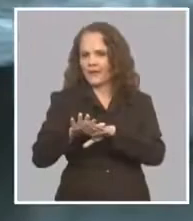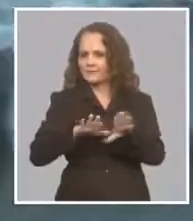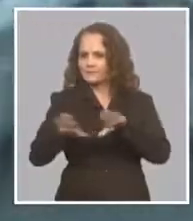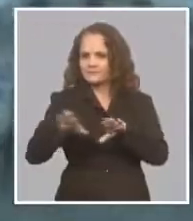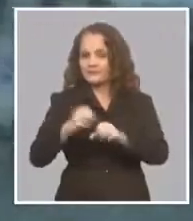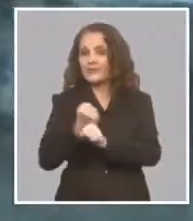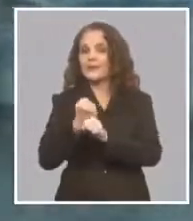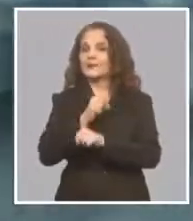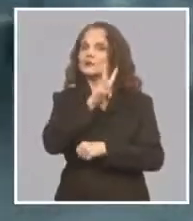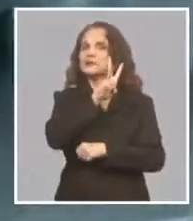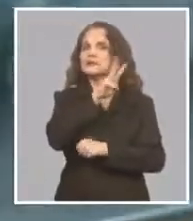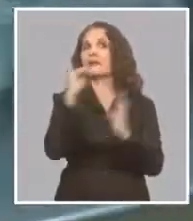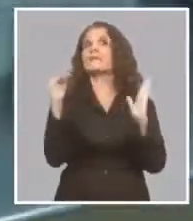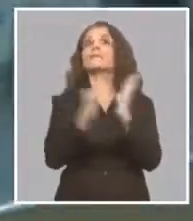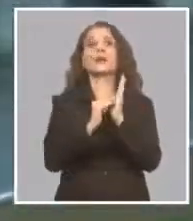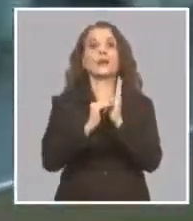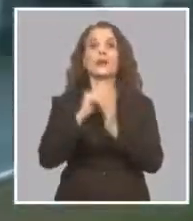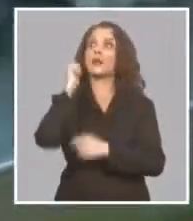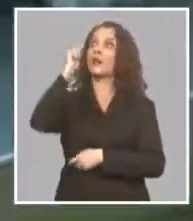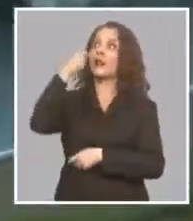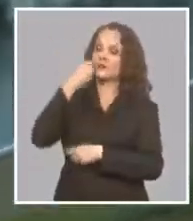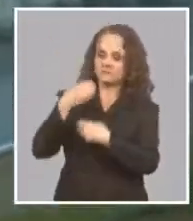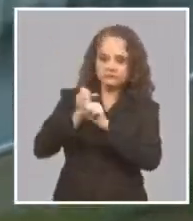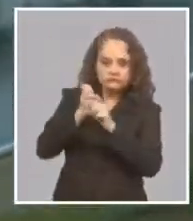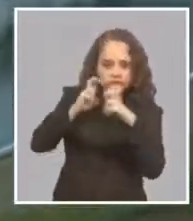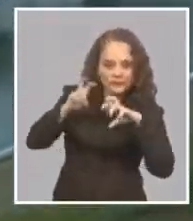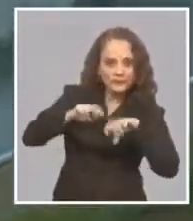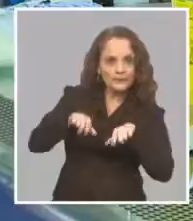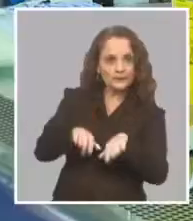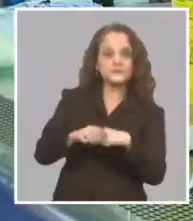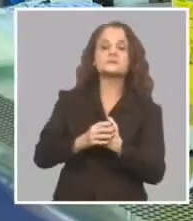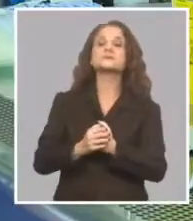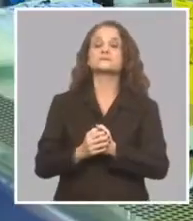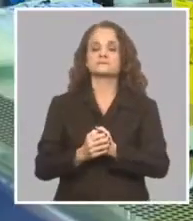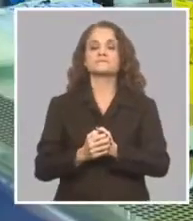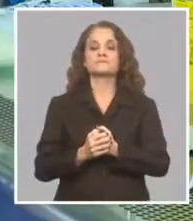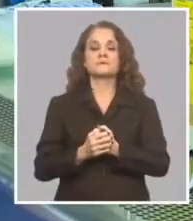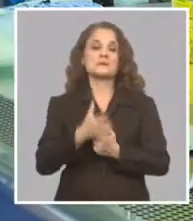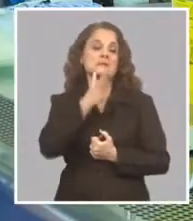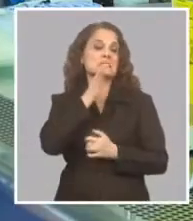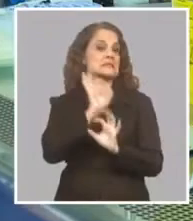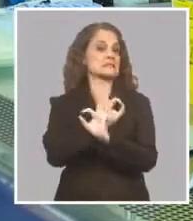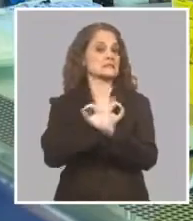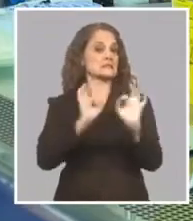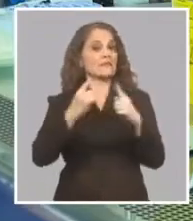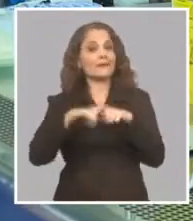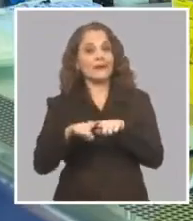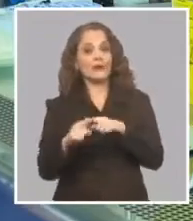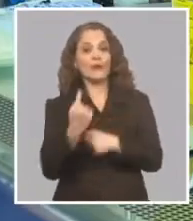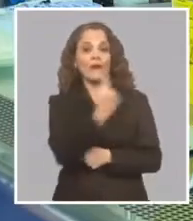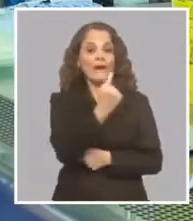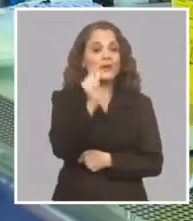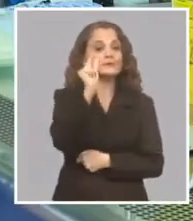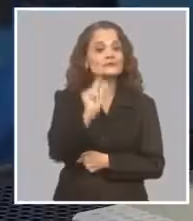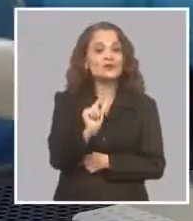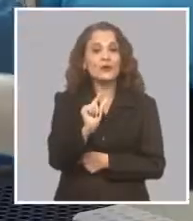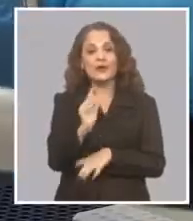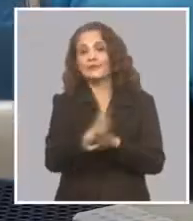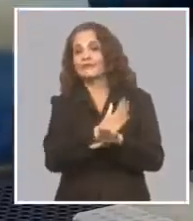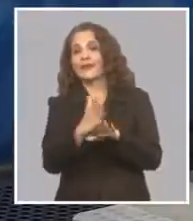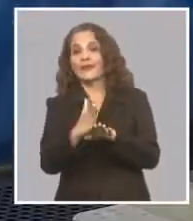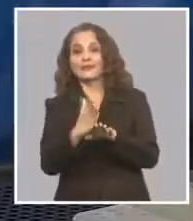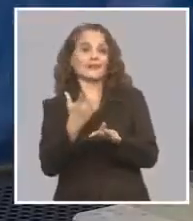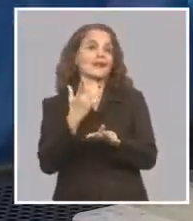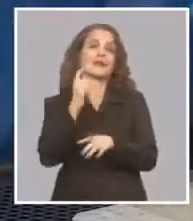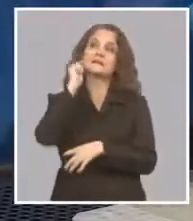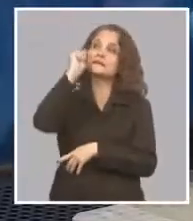.000 muestras Parece sencillo pero para nada lo es Cada paciente lleva una tónica de extracción de RNA